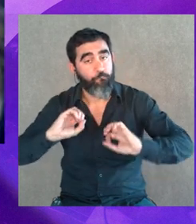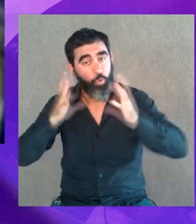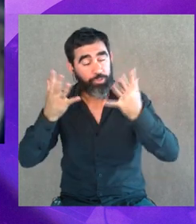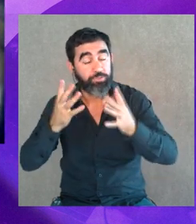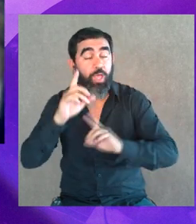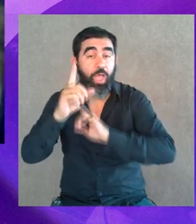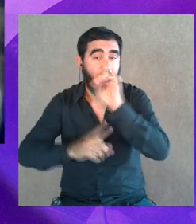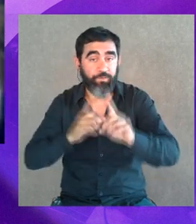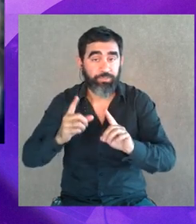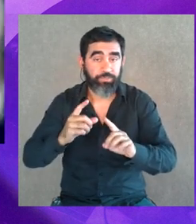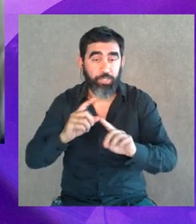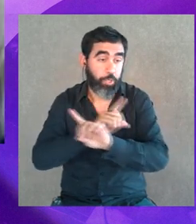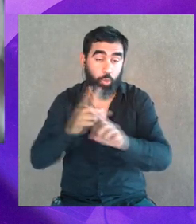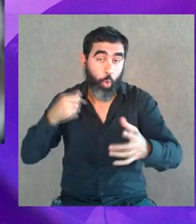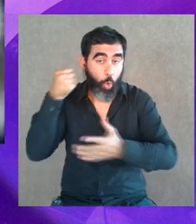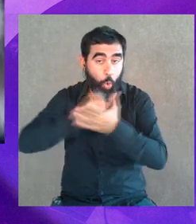violencias latentes ahí,